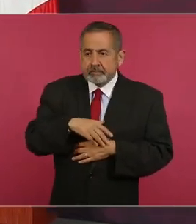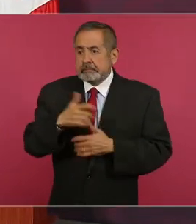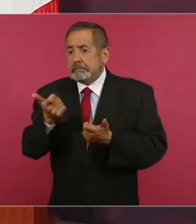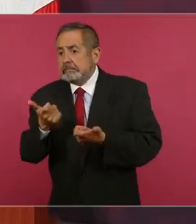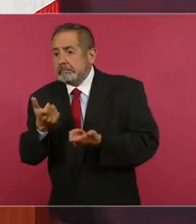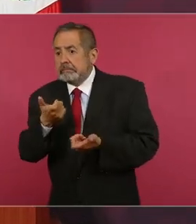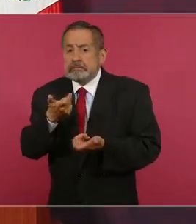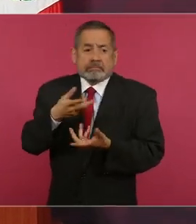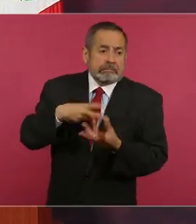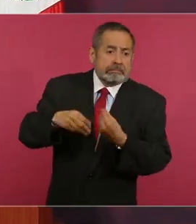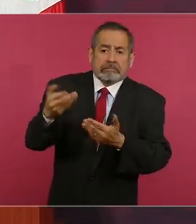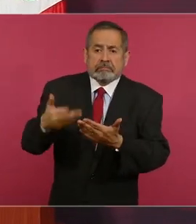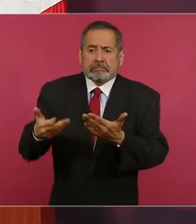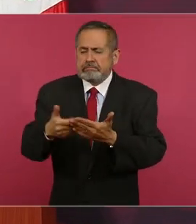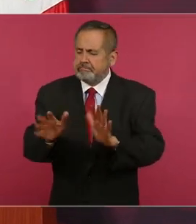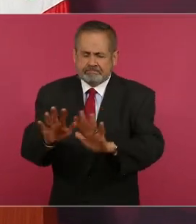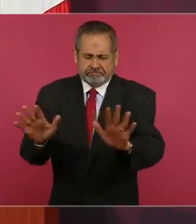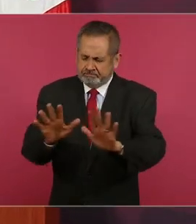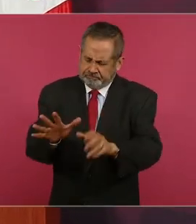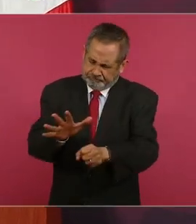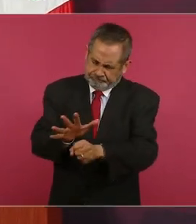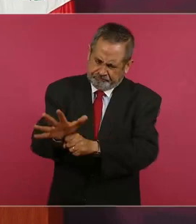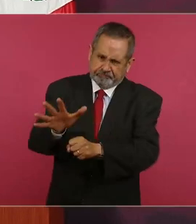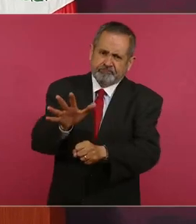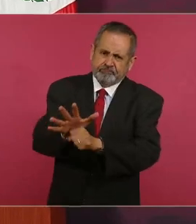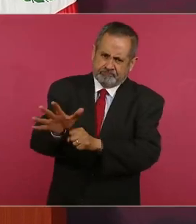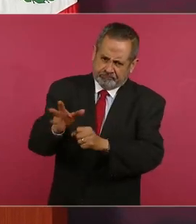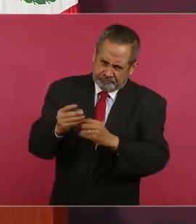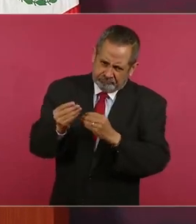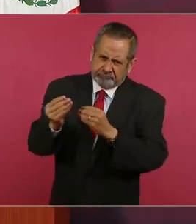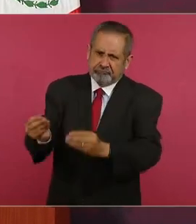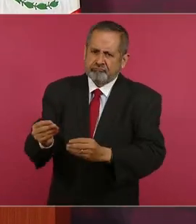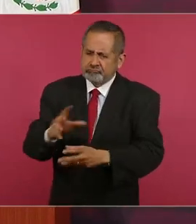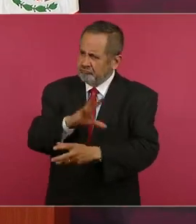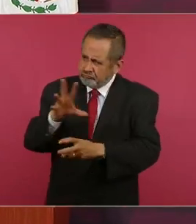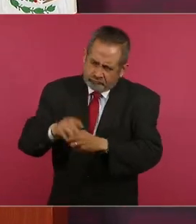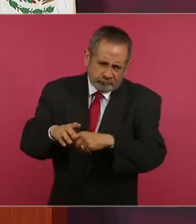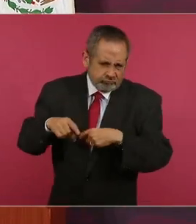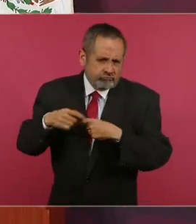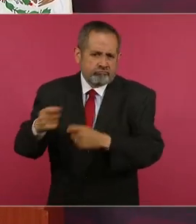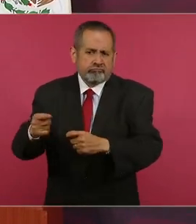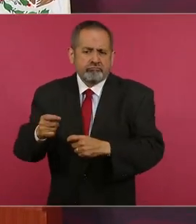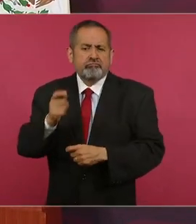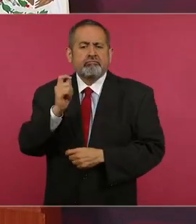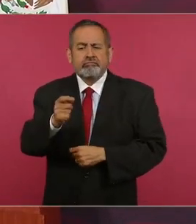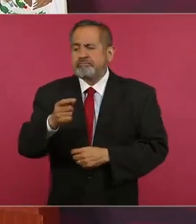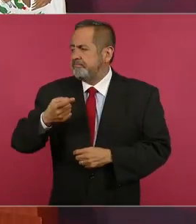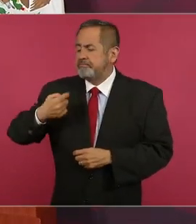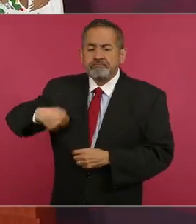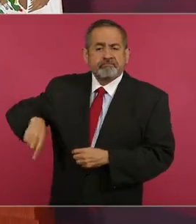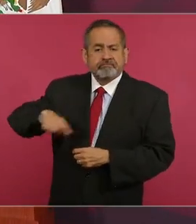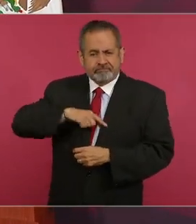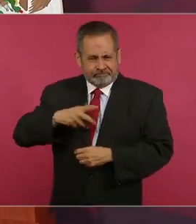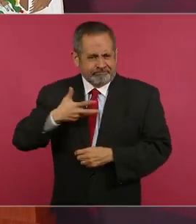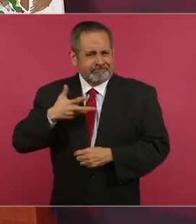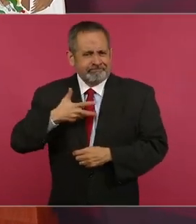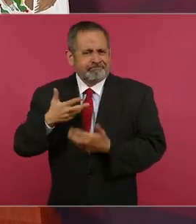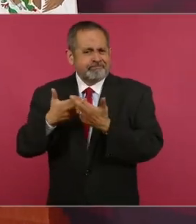nada. O sea, nosotros tenemos